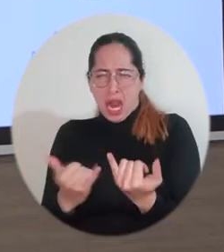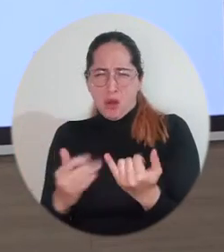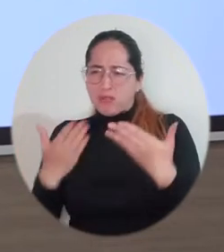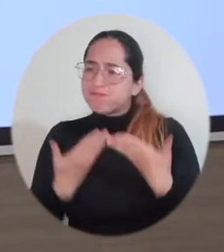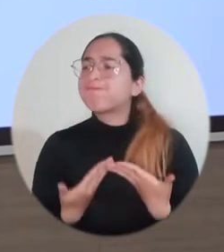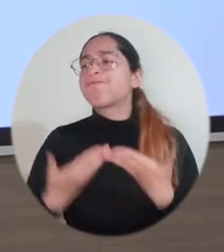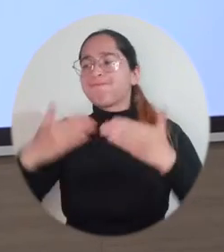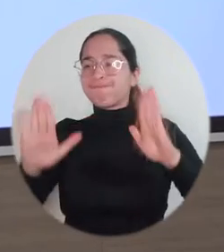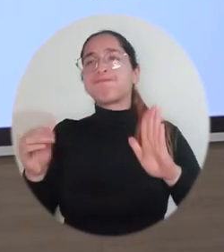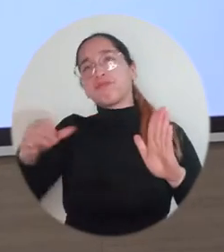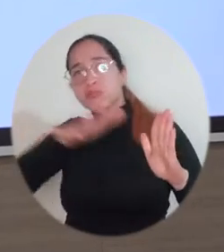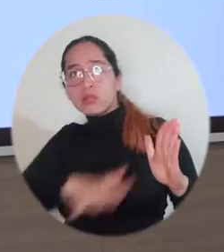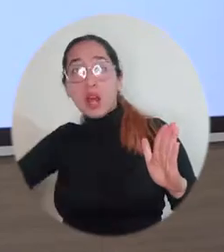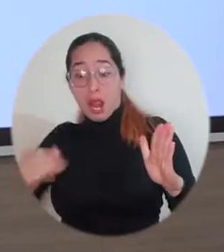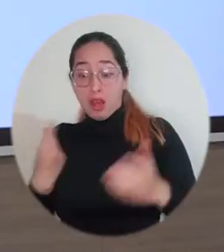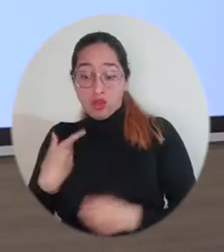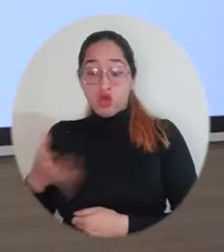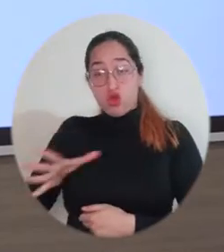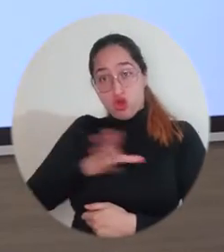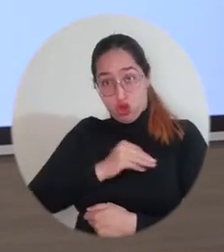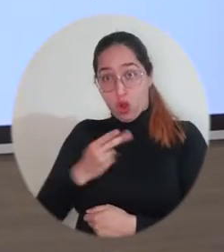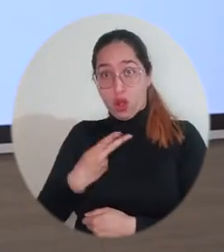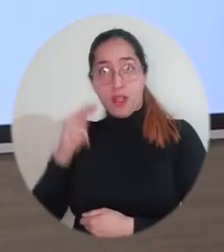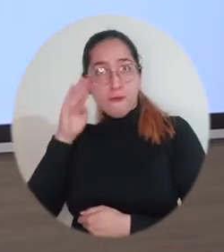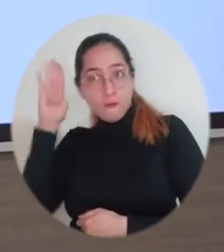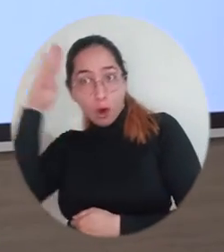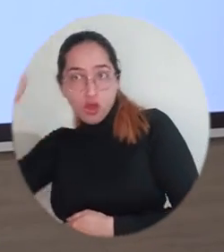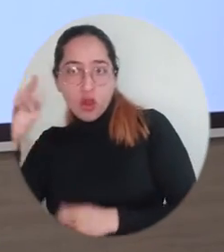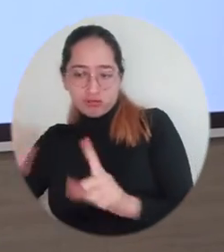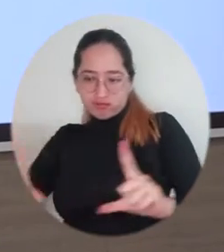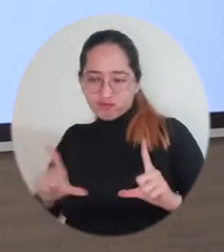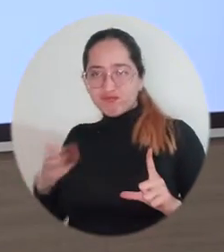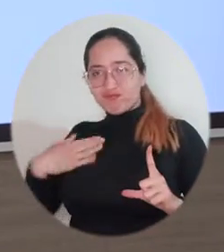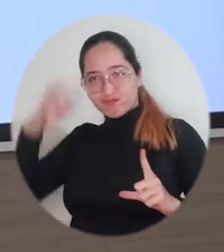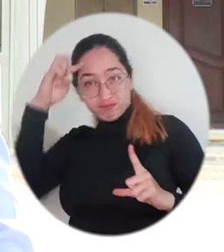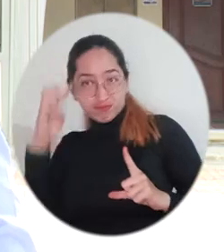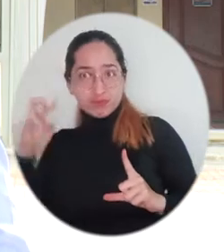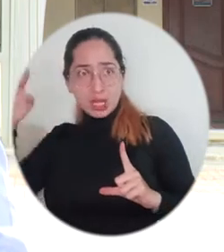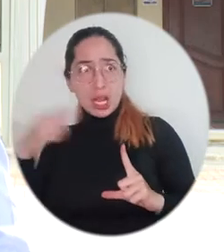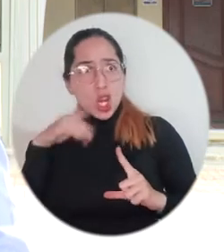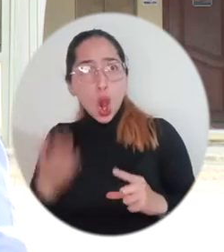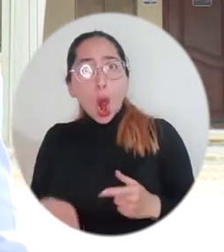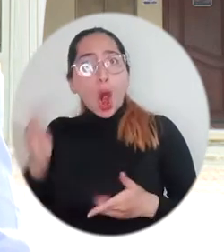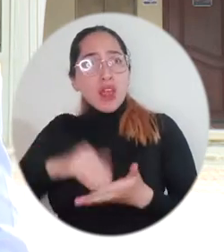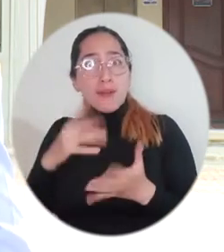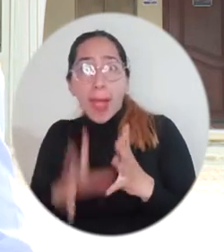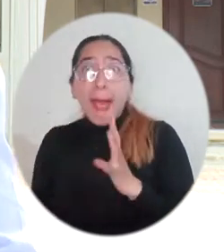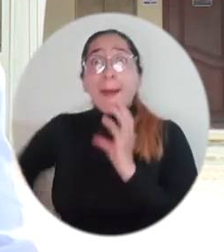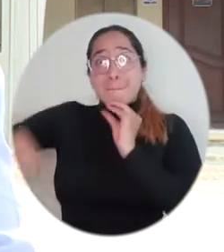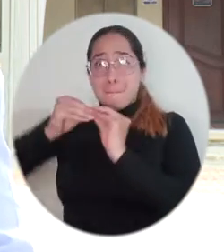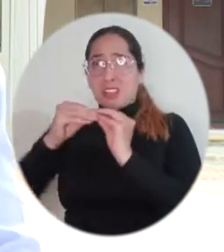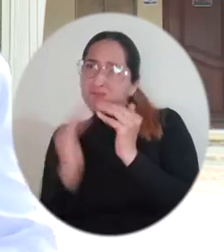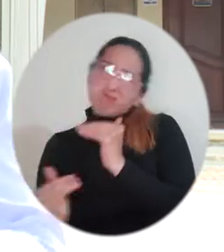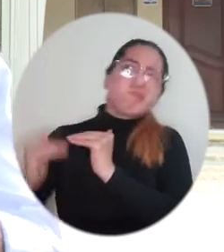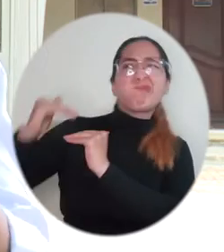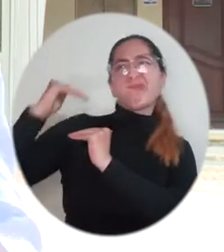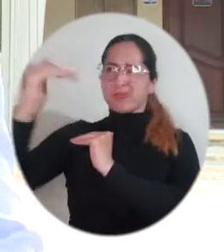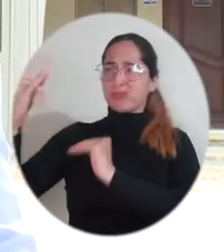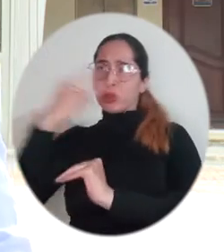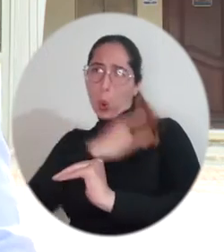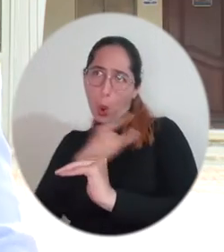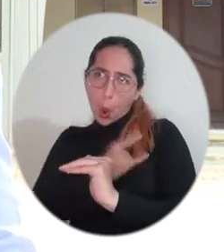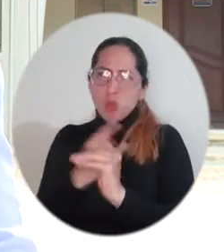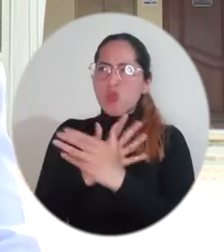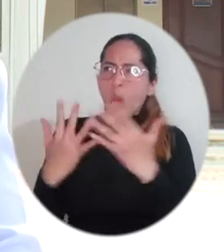presenta una gran oportunidad para nosotros como estudiantes y futuros profesionales de tener la posibilidad de